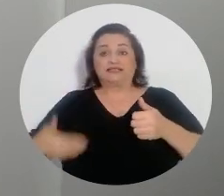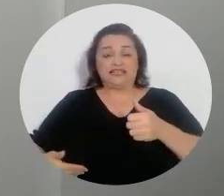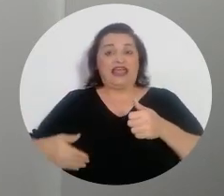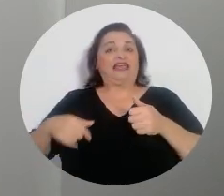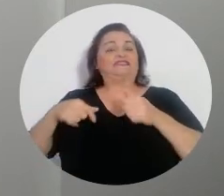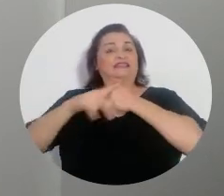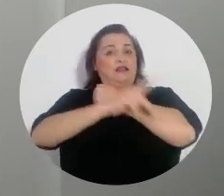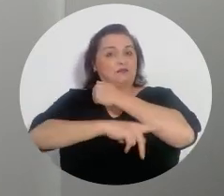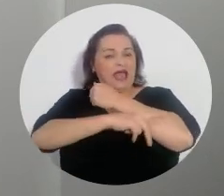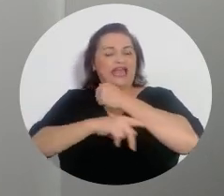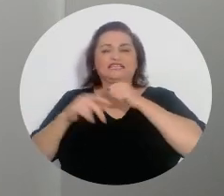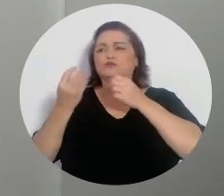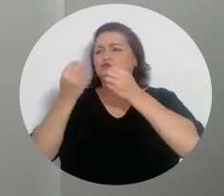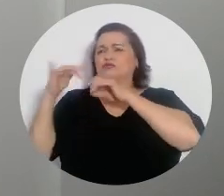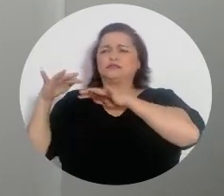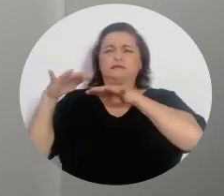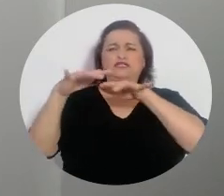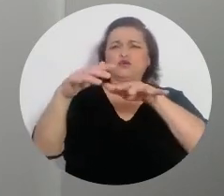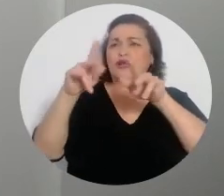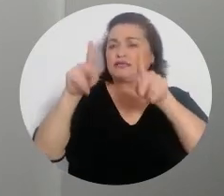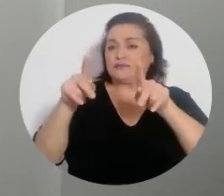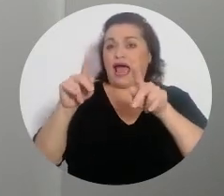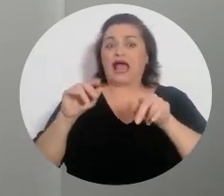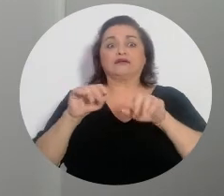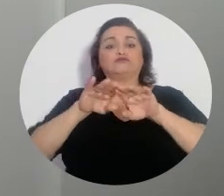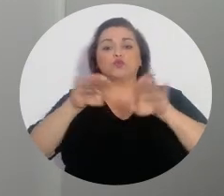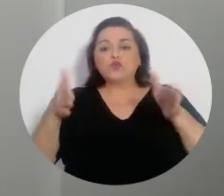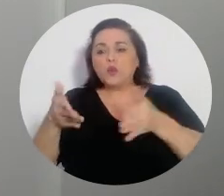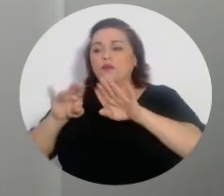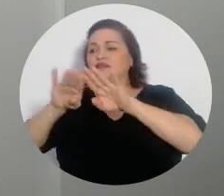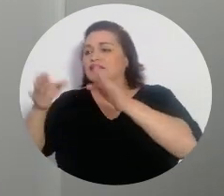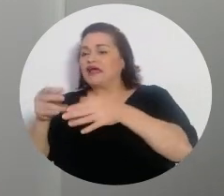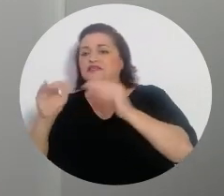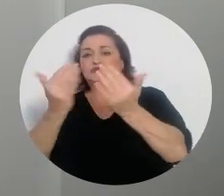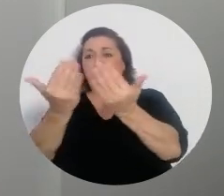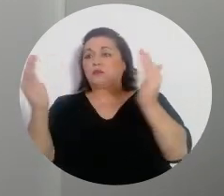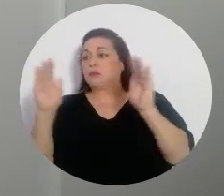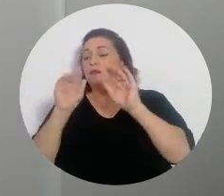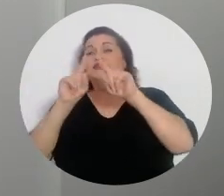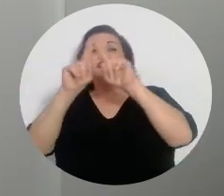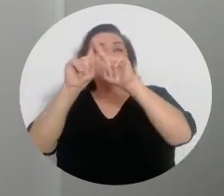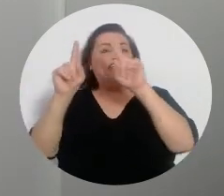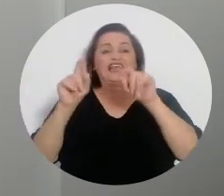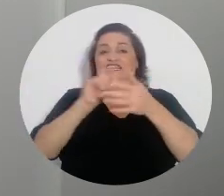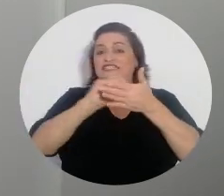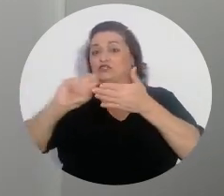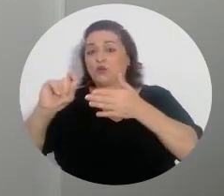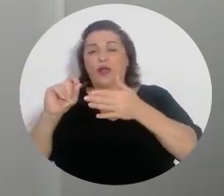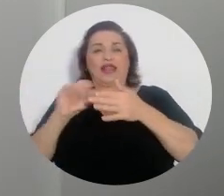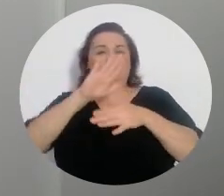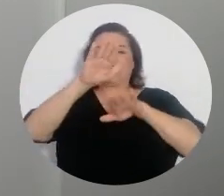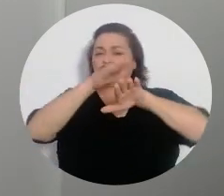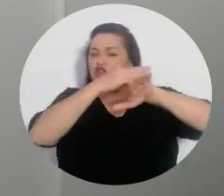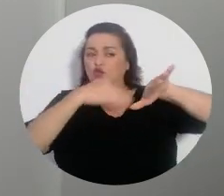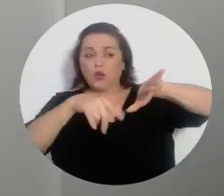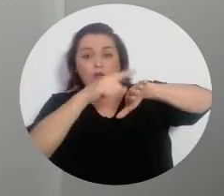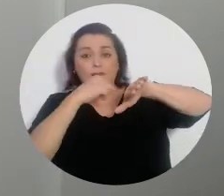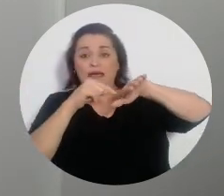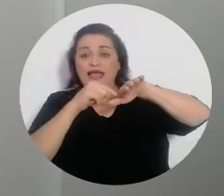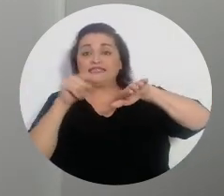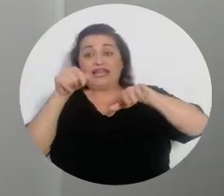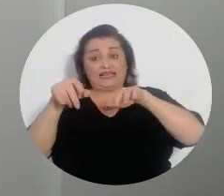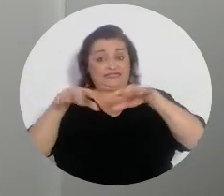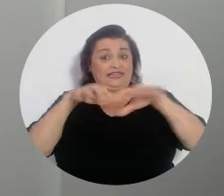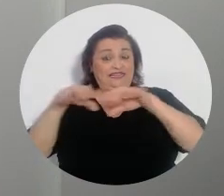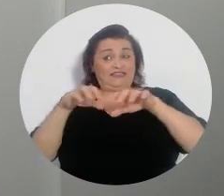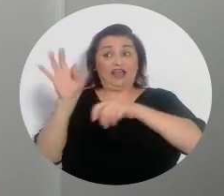una concurrencia amplia de personas, que incluso se instalan juntas receptoras de votos en diversas escuelas a lo largo y ancho del país, son eventos en los